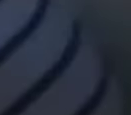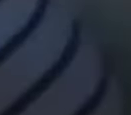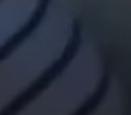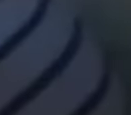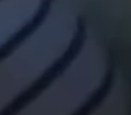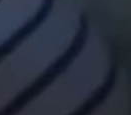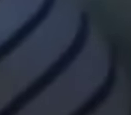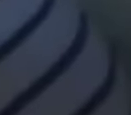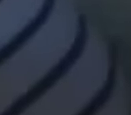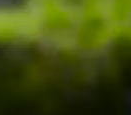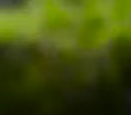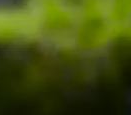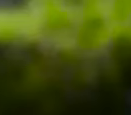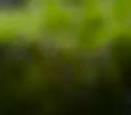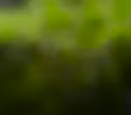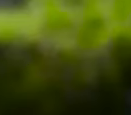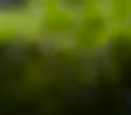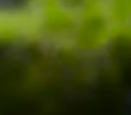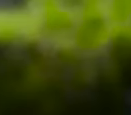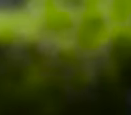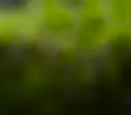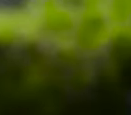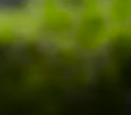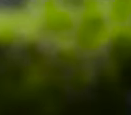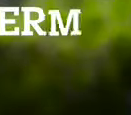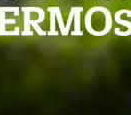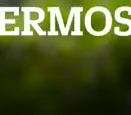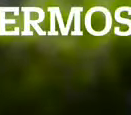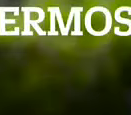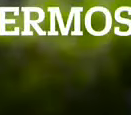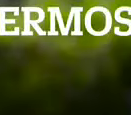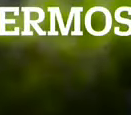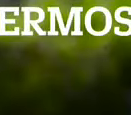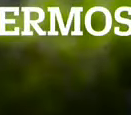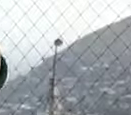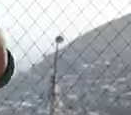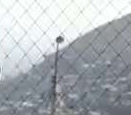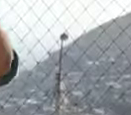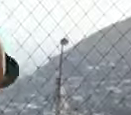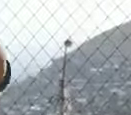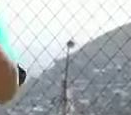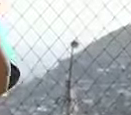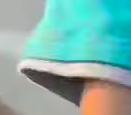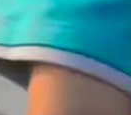disfrutar del nivel más alto de salud y a recibir más atención médica cuando estemos enfermos.